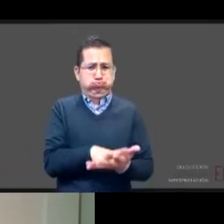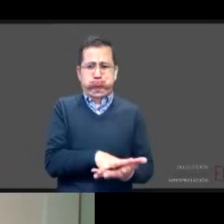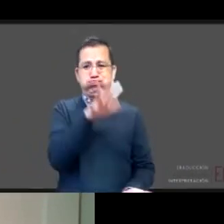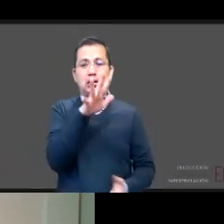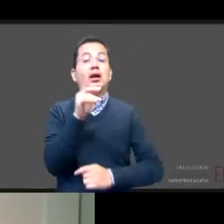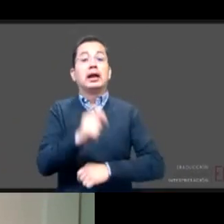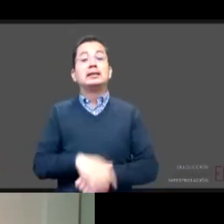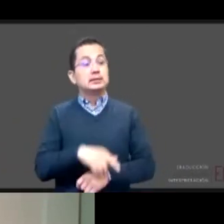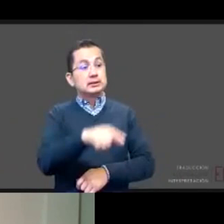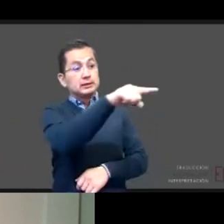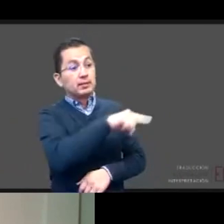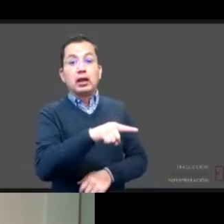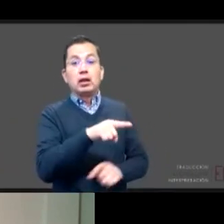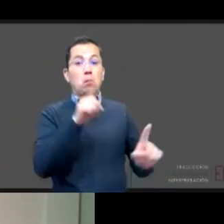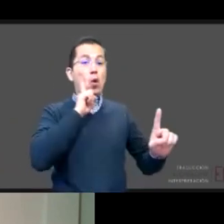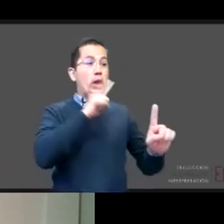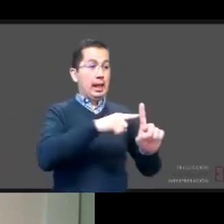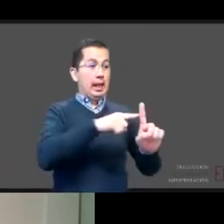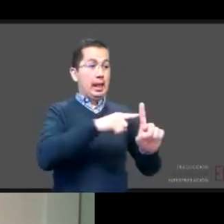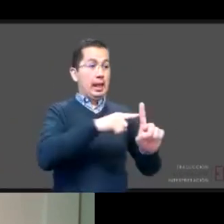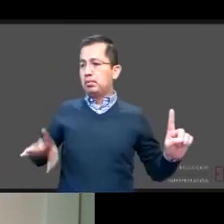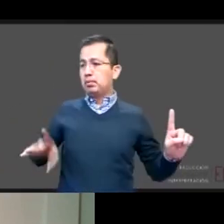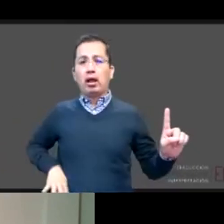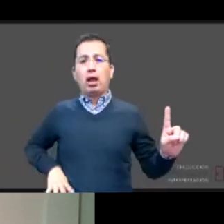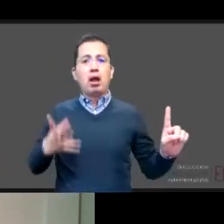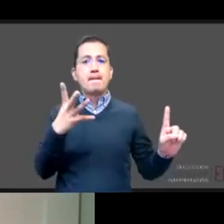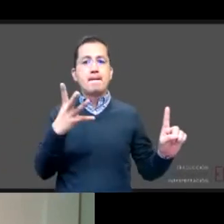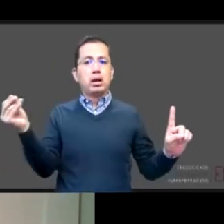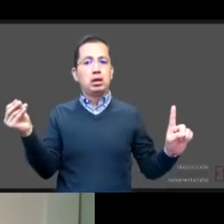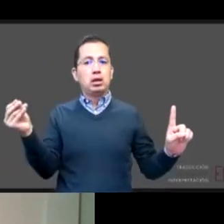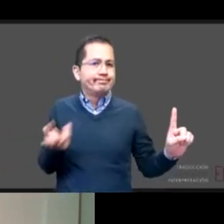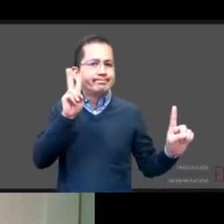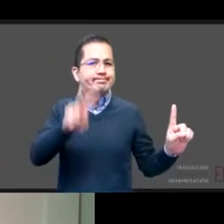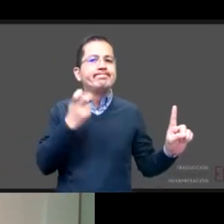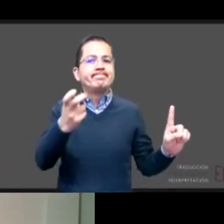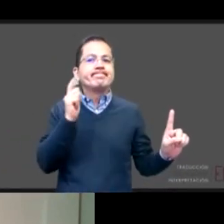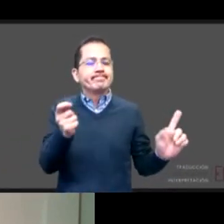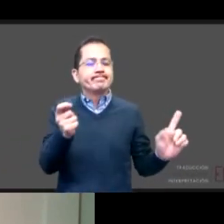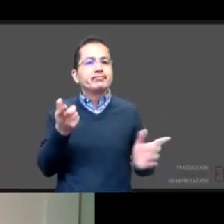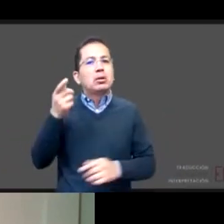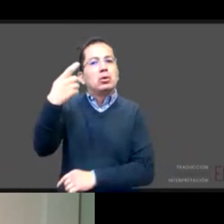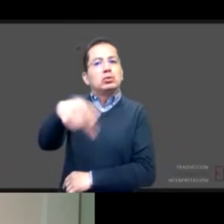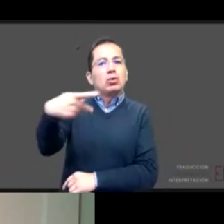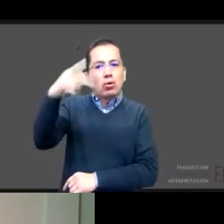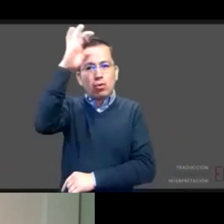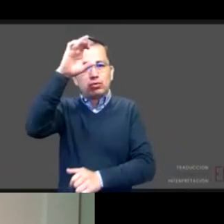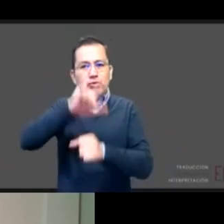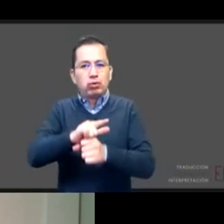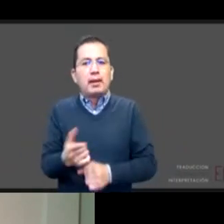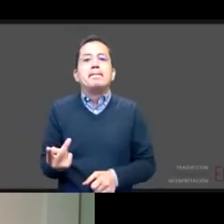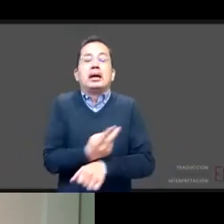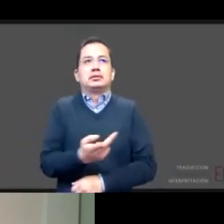pareja se desaparece. Y esto tiene que ver mucho con construcciones culturales. La masculinidad es este conjunto de